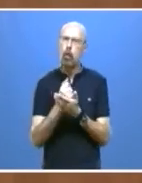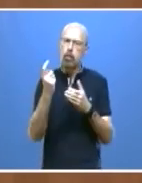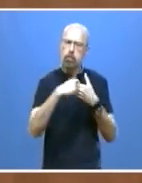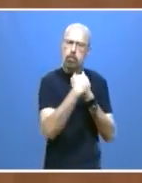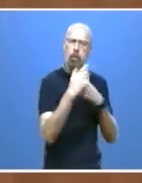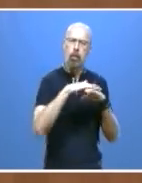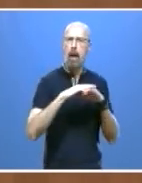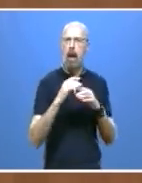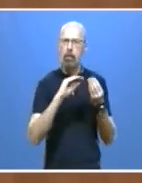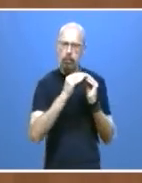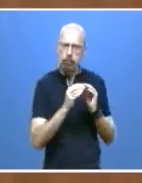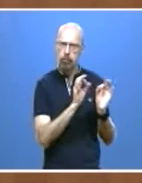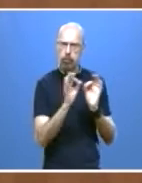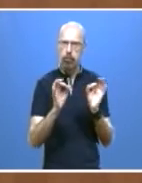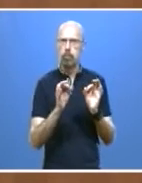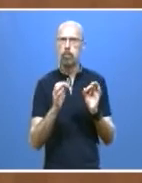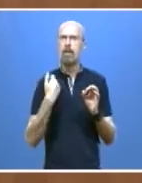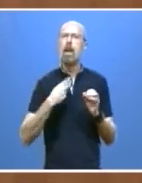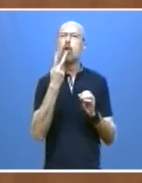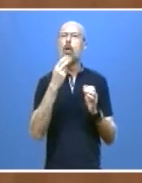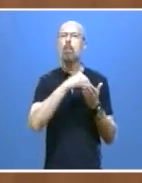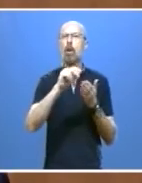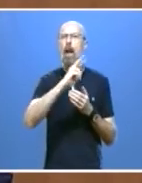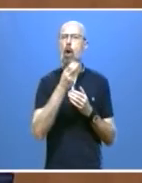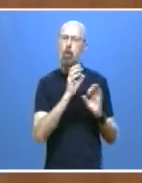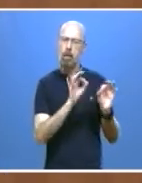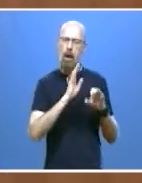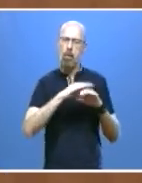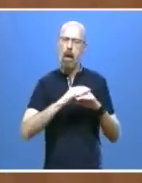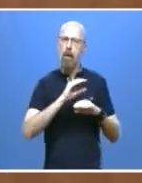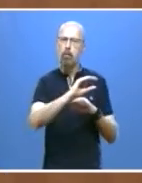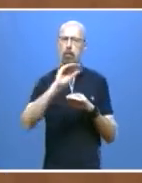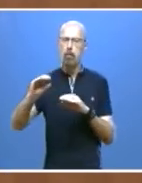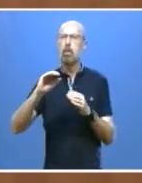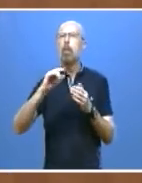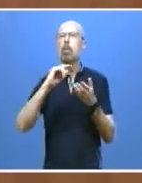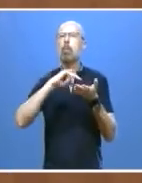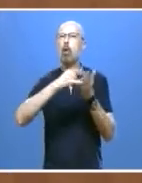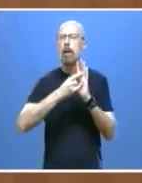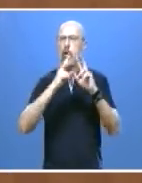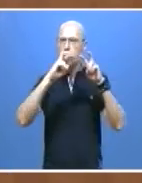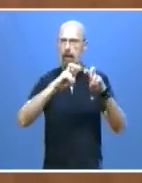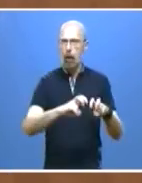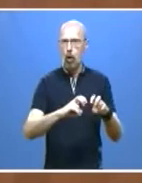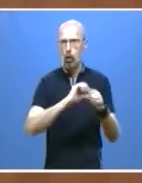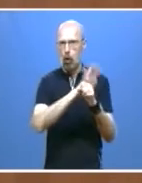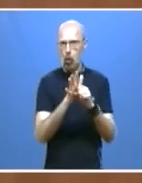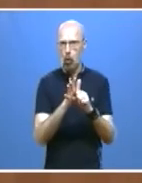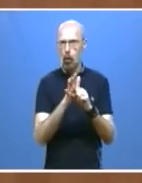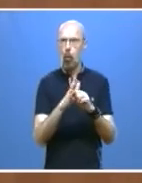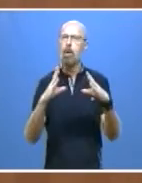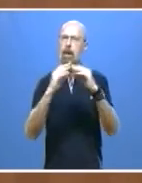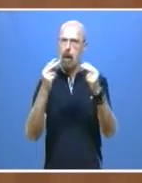euros destinada a proyectos de investigación de la COVID-19 en las universidades públicas de Castilla y León en